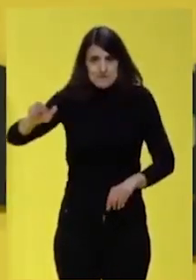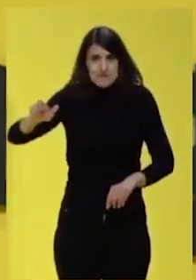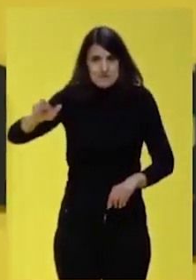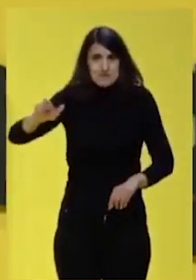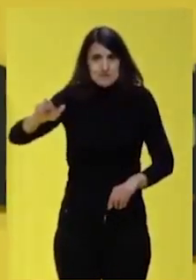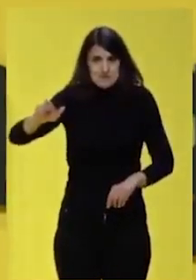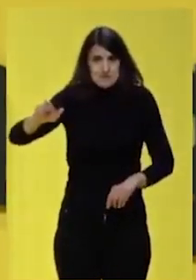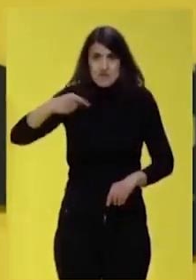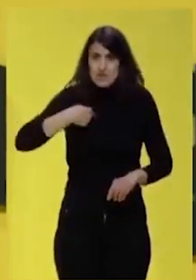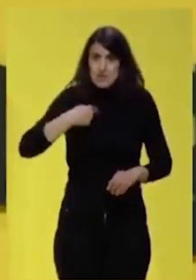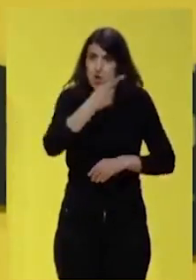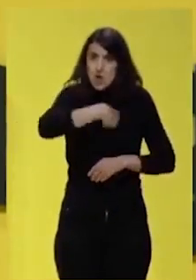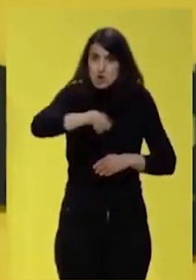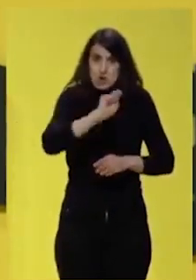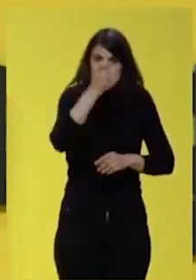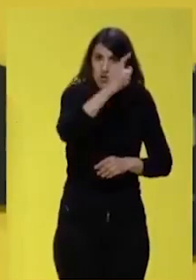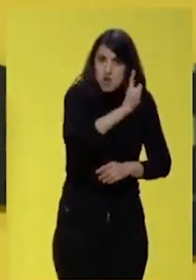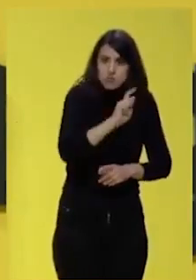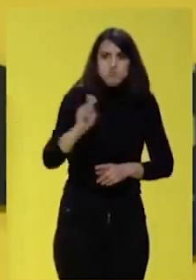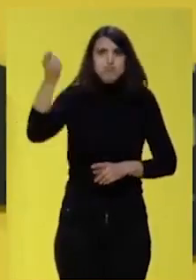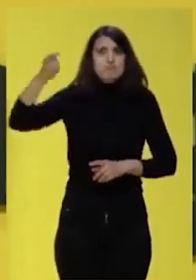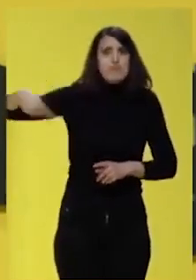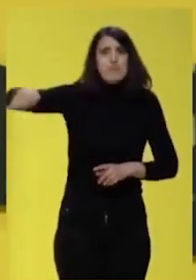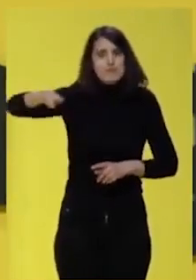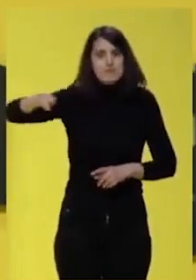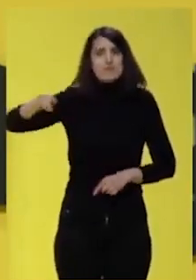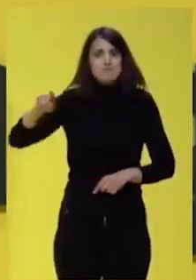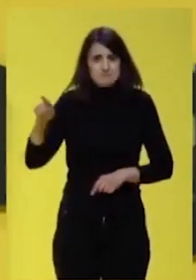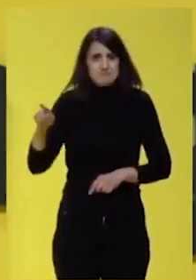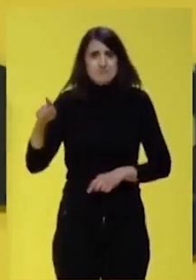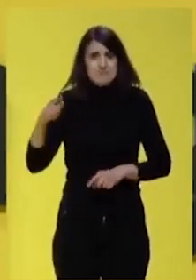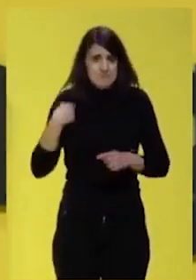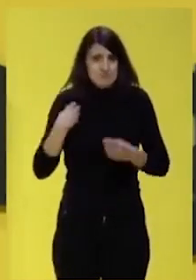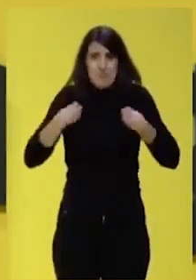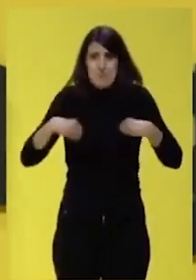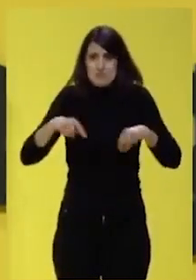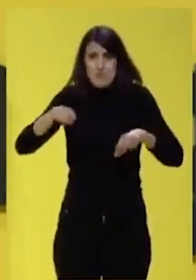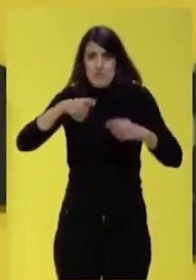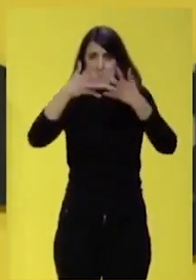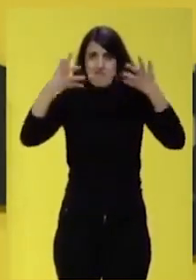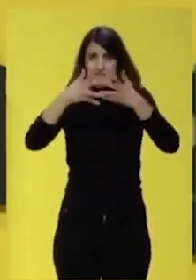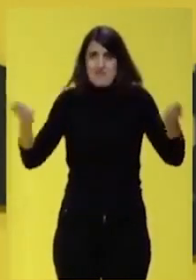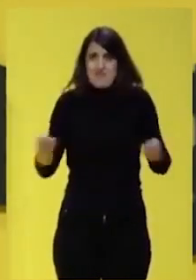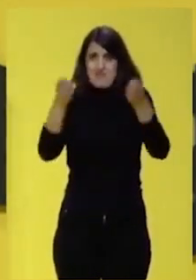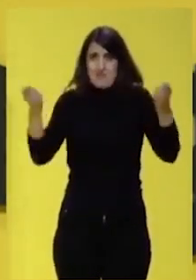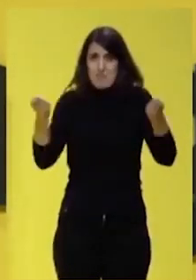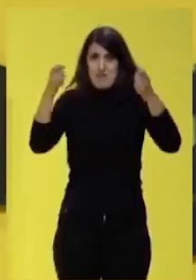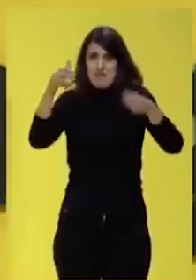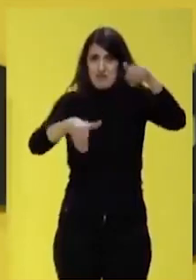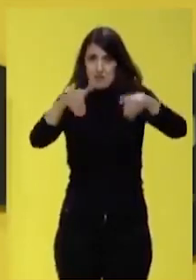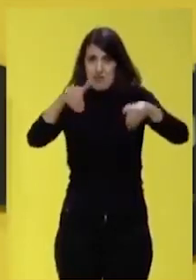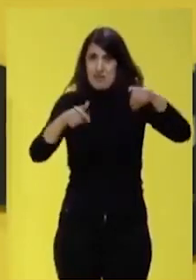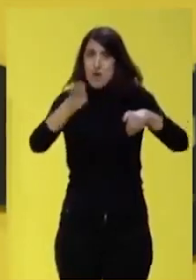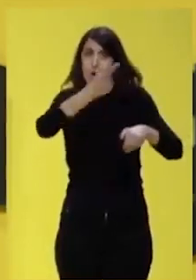vamos, ellos vienen. Esta es la consigna que nosotros utilizamos durante nuestra campaña electoral. Si nosotros no vamos,